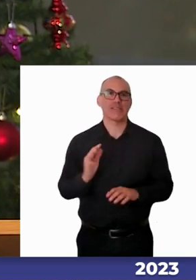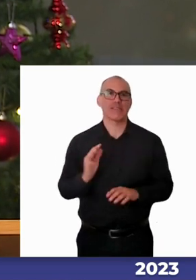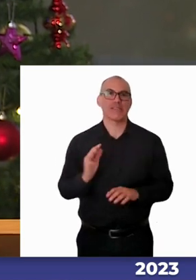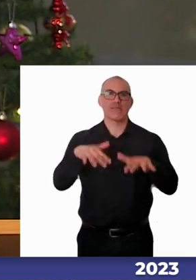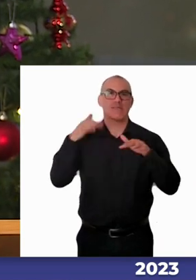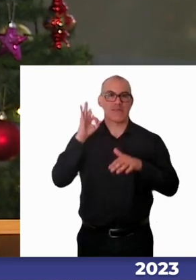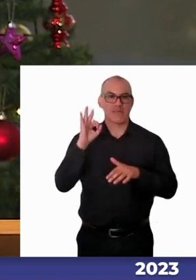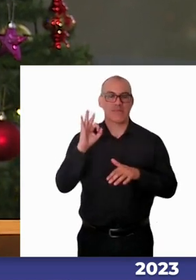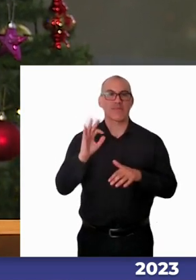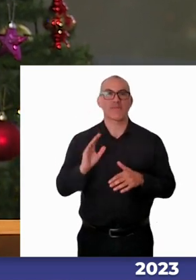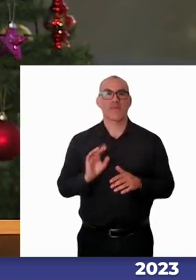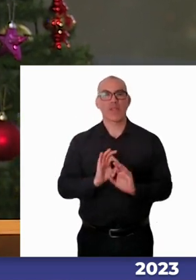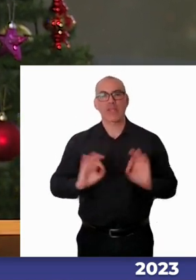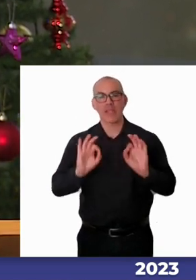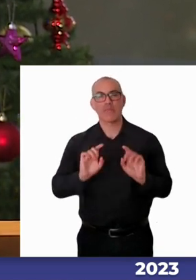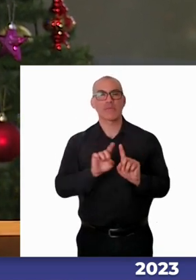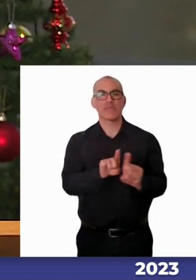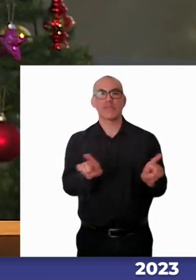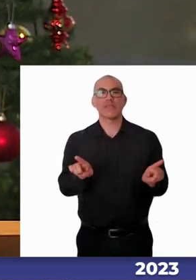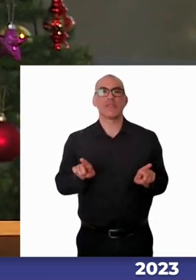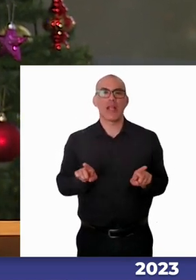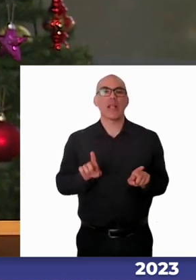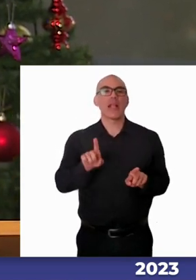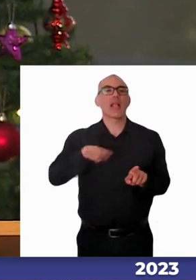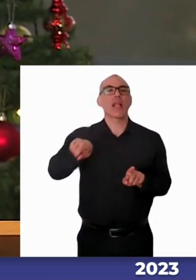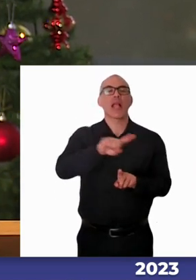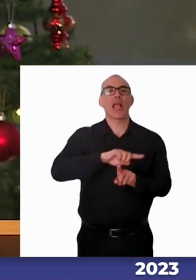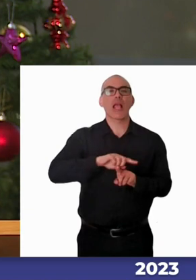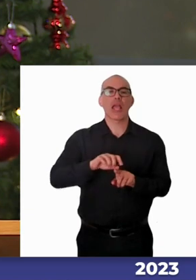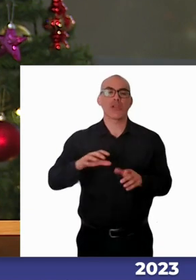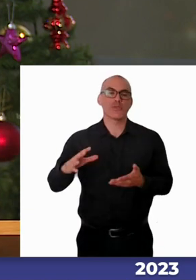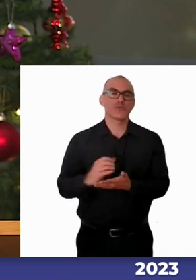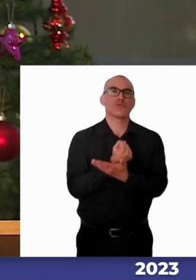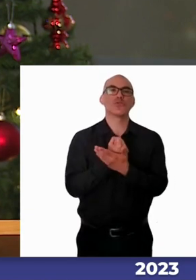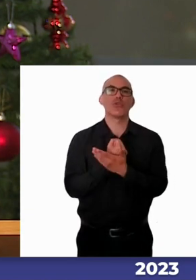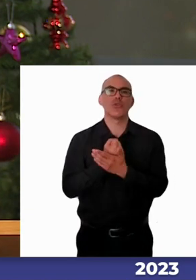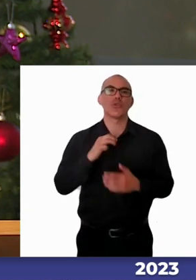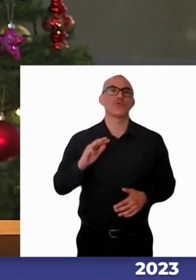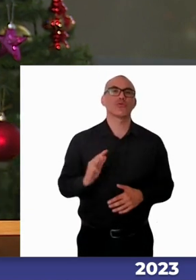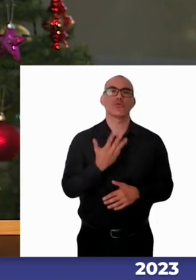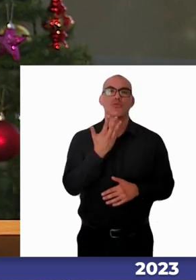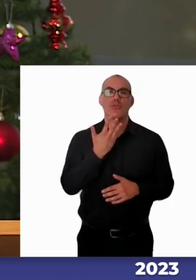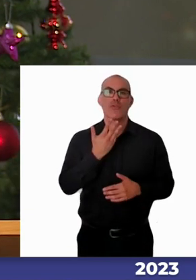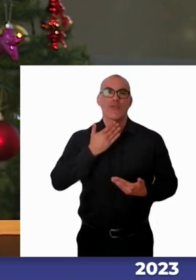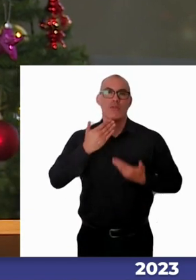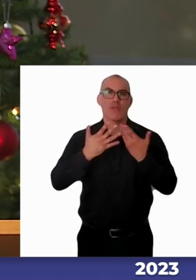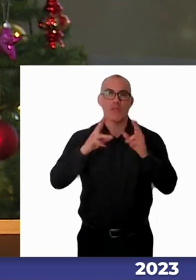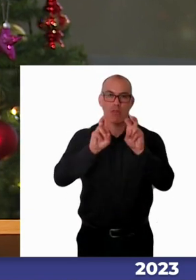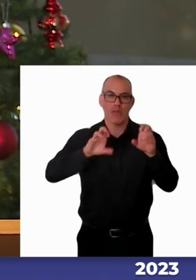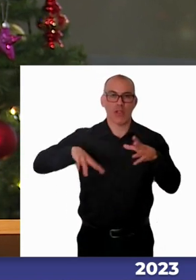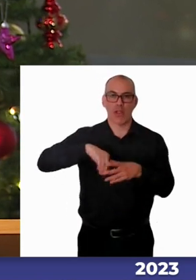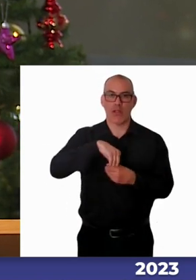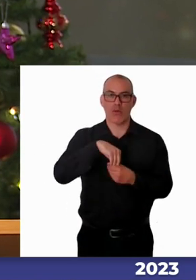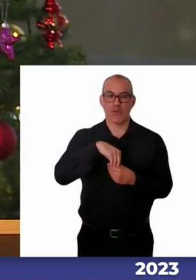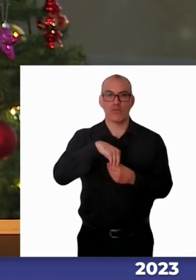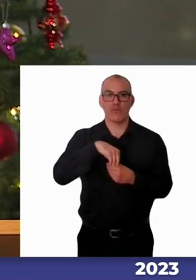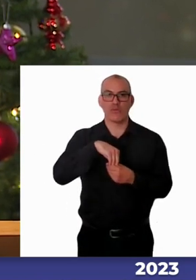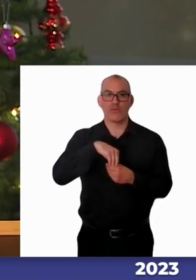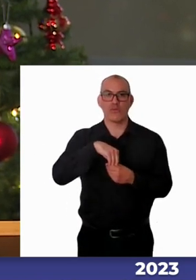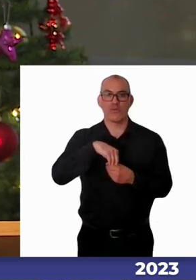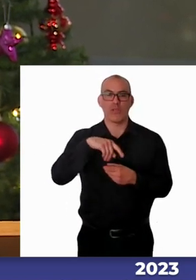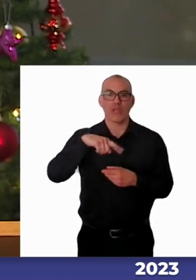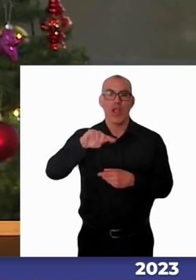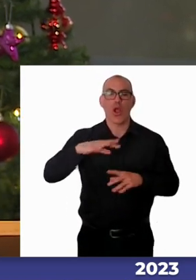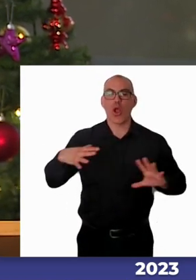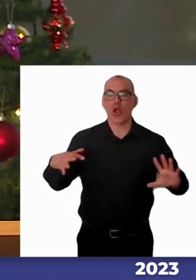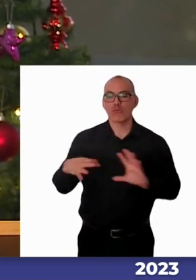particularmente a todos quienes han hecho posible la realización de este noveno diálogo de inclusión que organizan de manera conjunta tanto